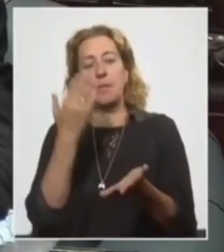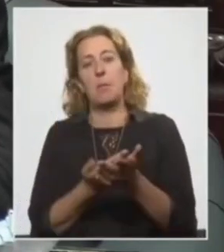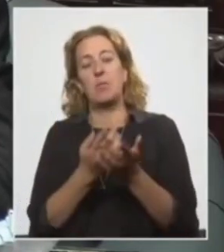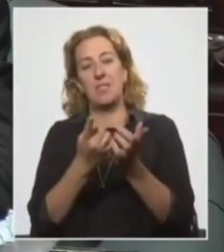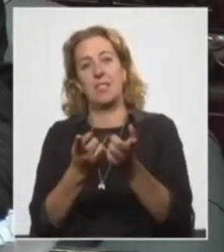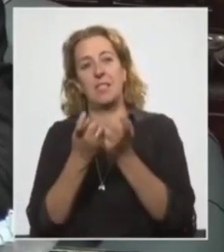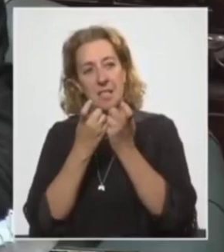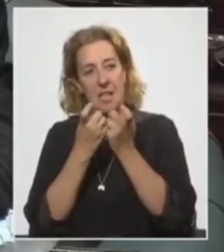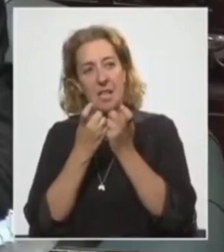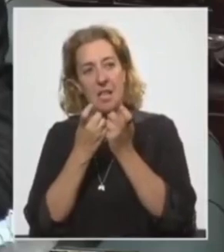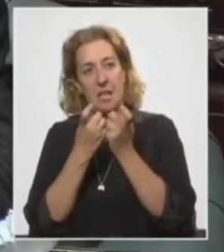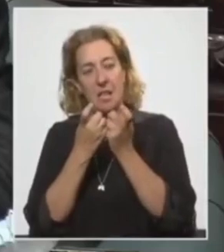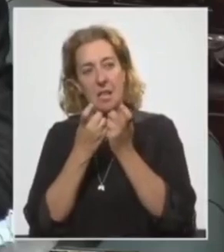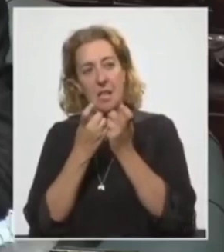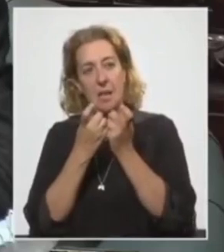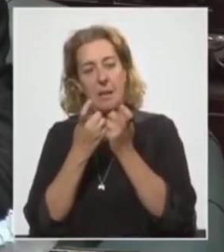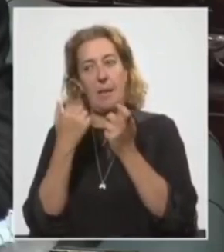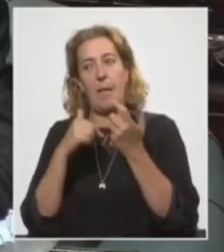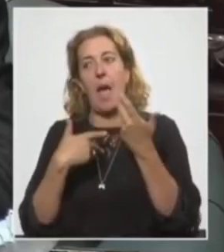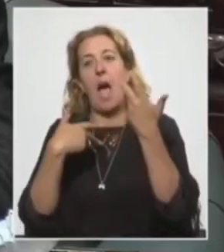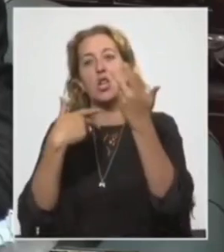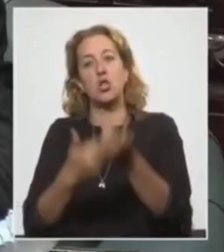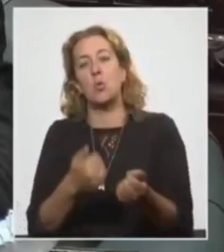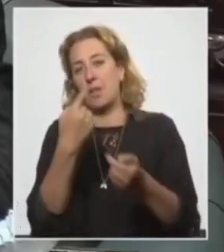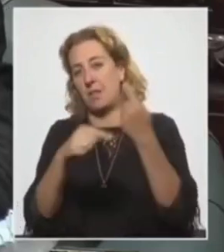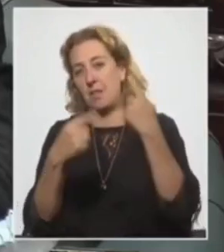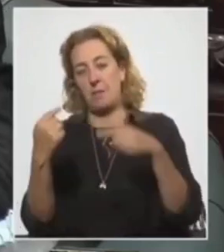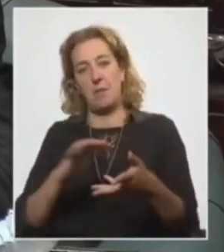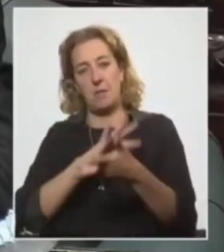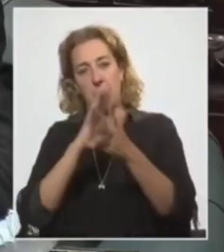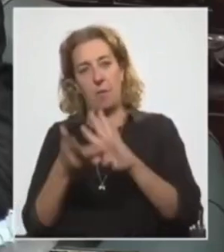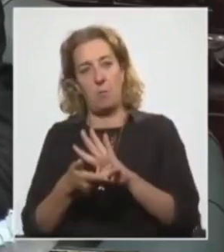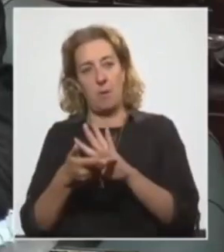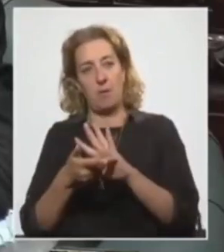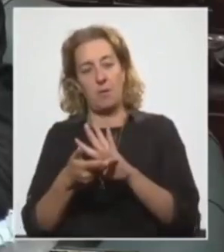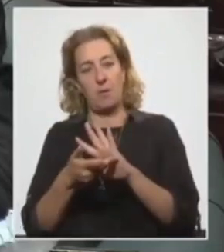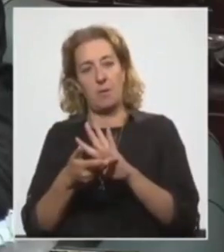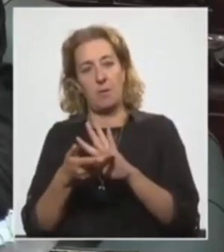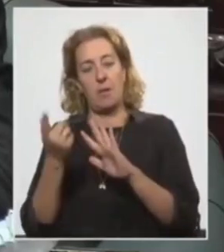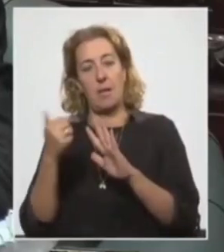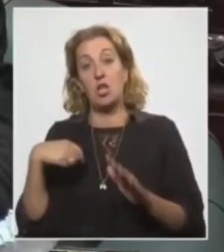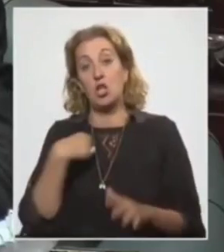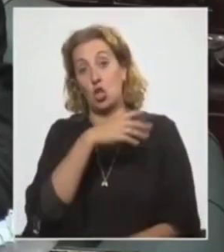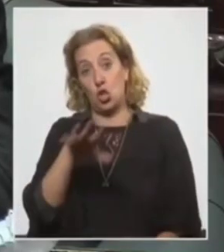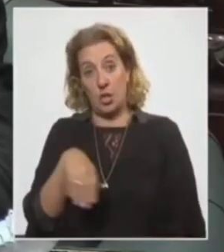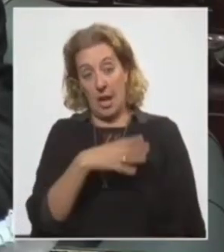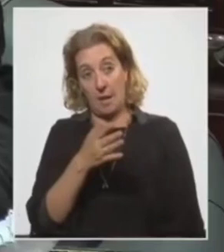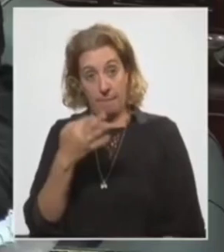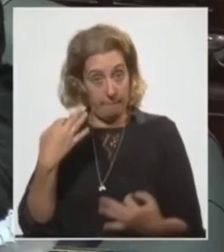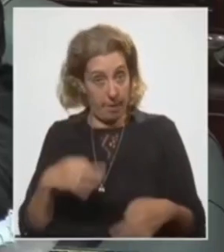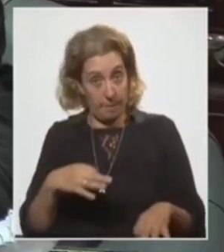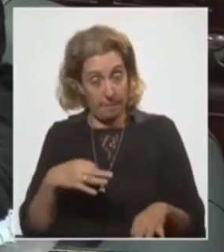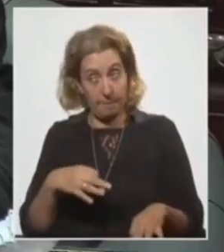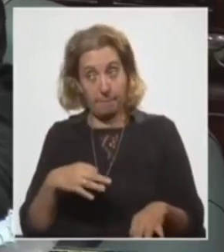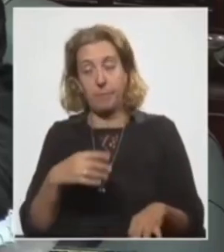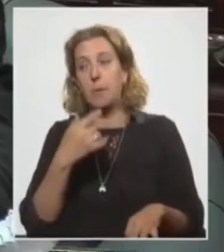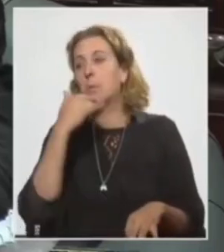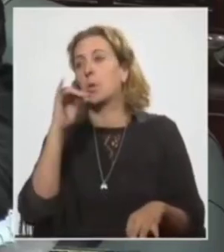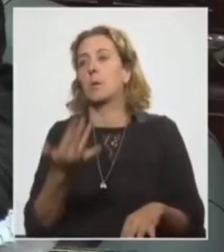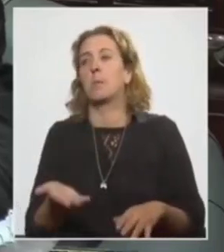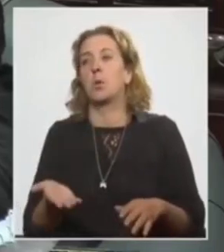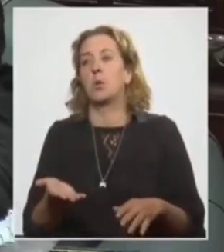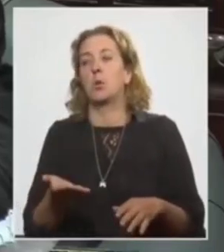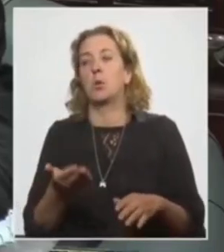necesidad de ayudas de diverso tipo en el terreno social, por ejemplo,